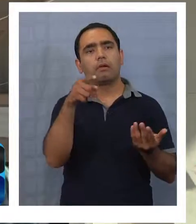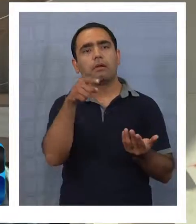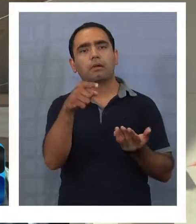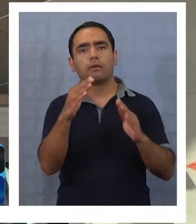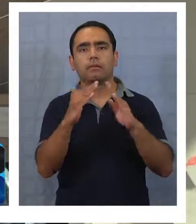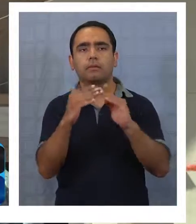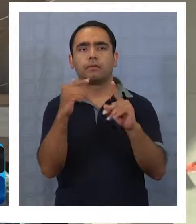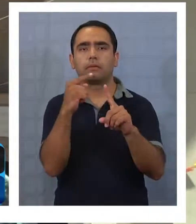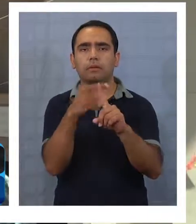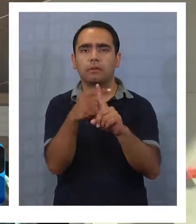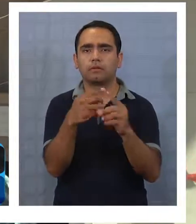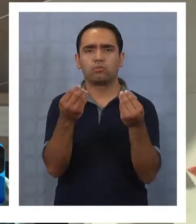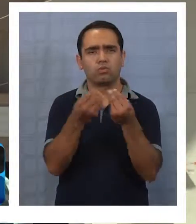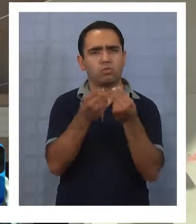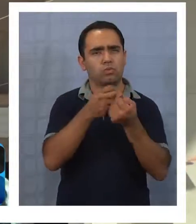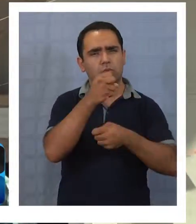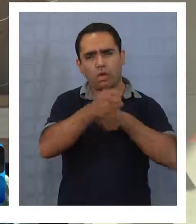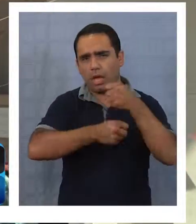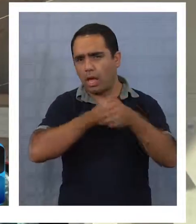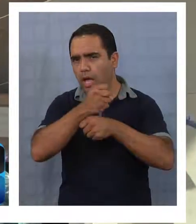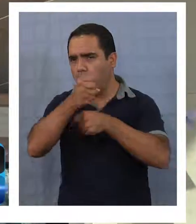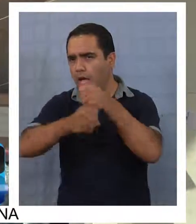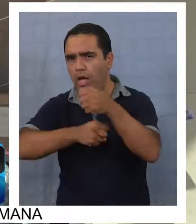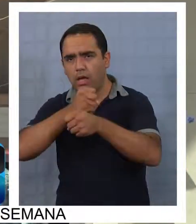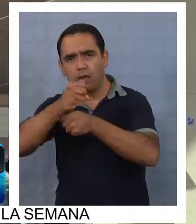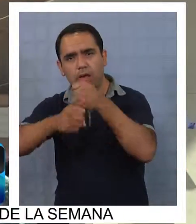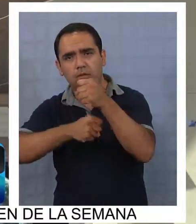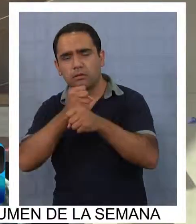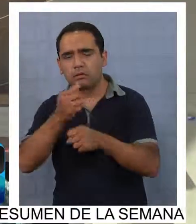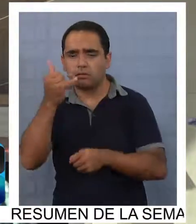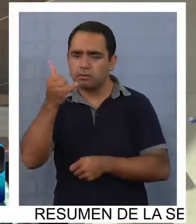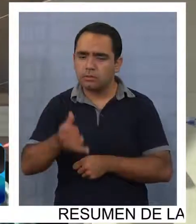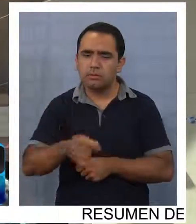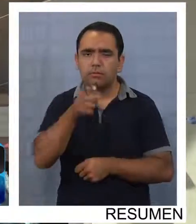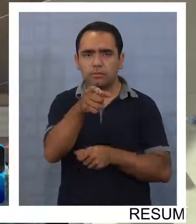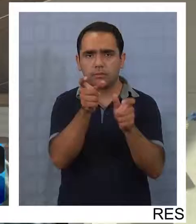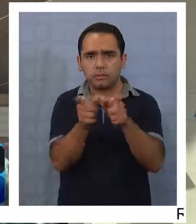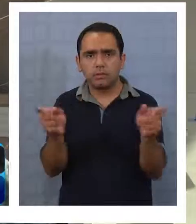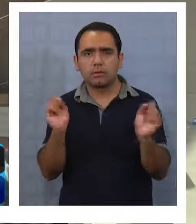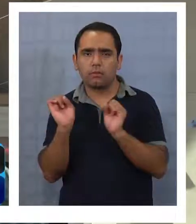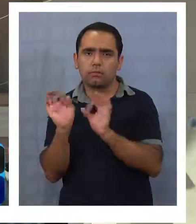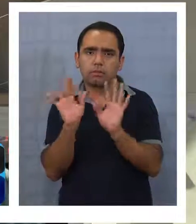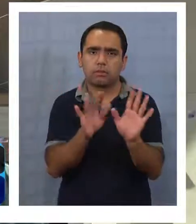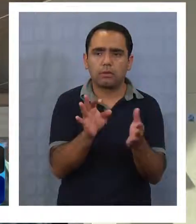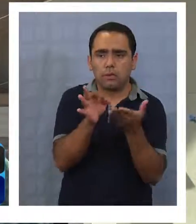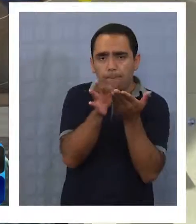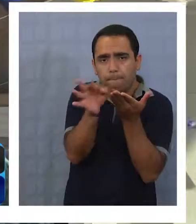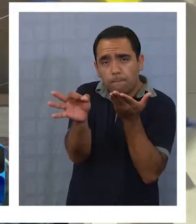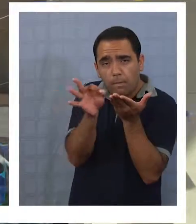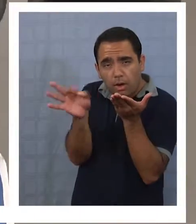Esta es una iglesia que por muchos años fue de concentración. Todos los pueblos de Usmagama, cercanos,